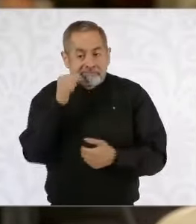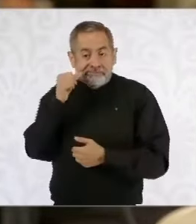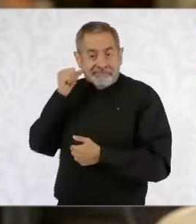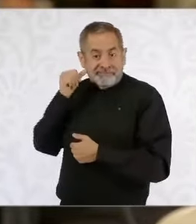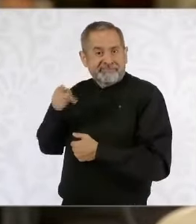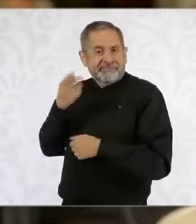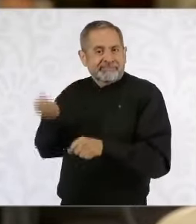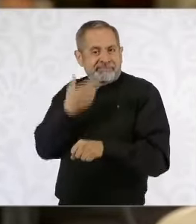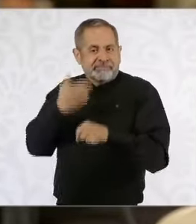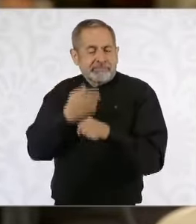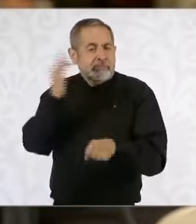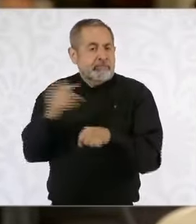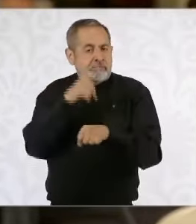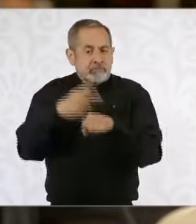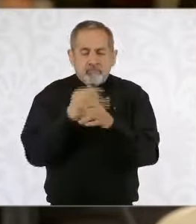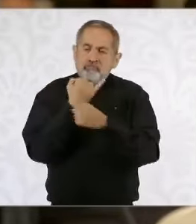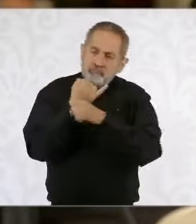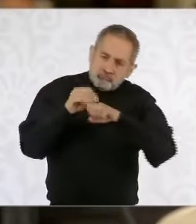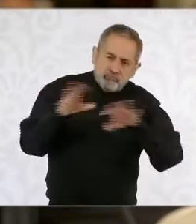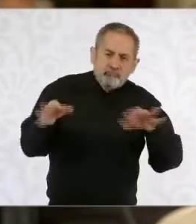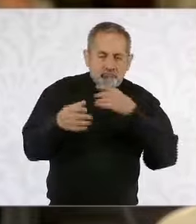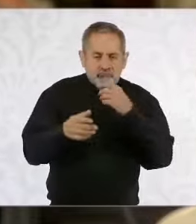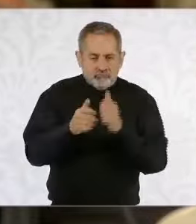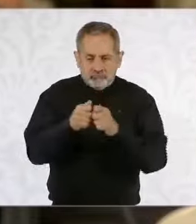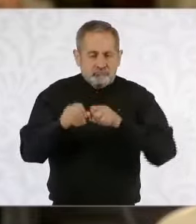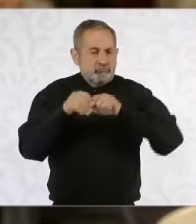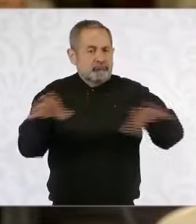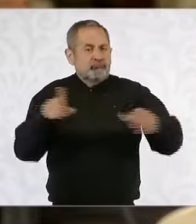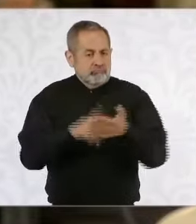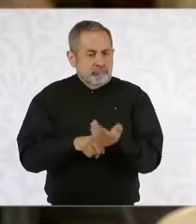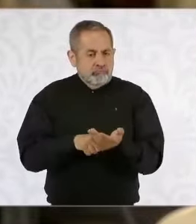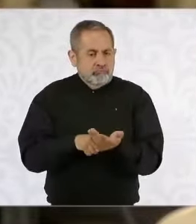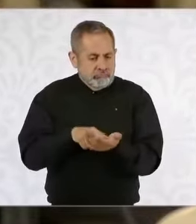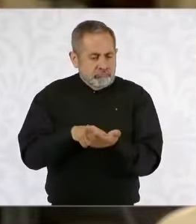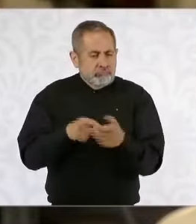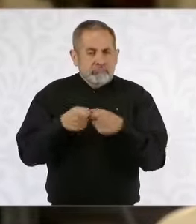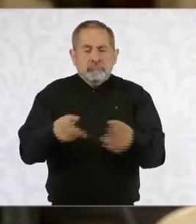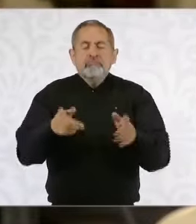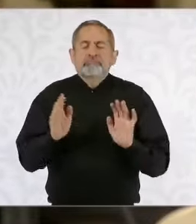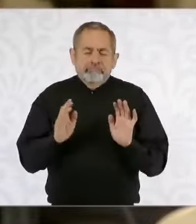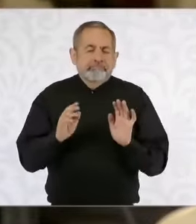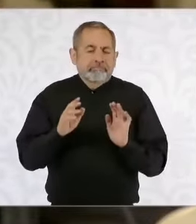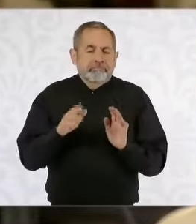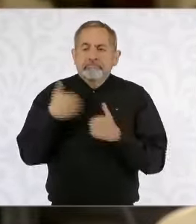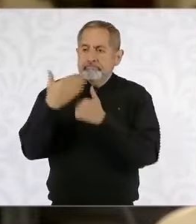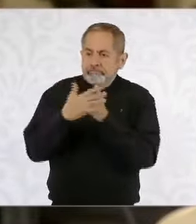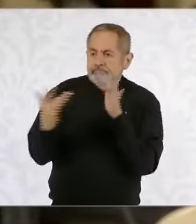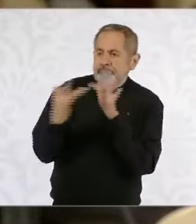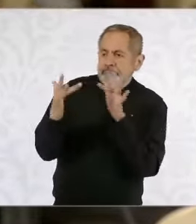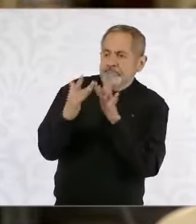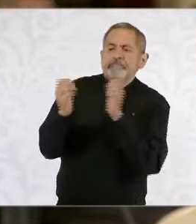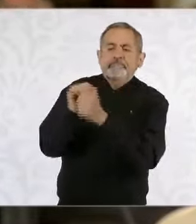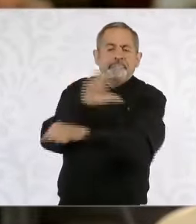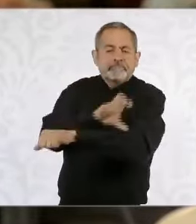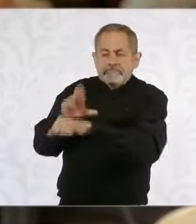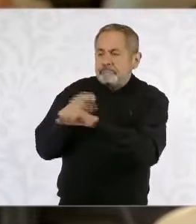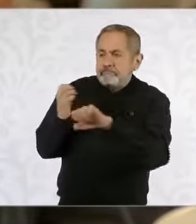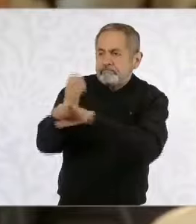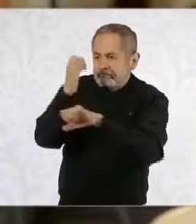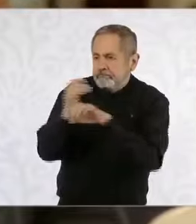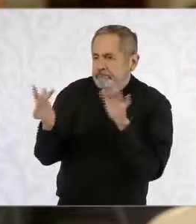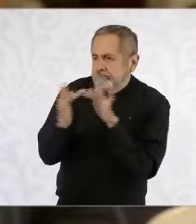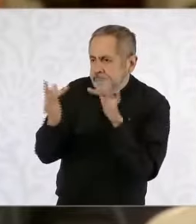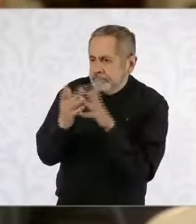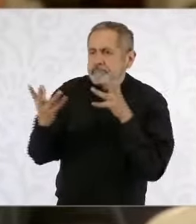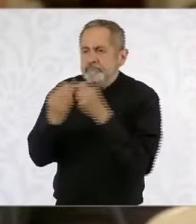secretario de Seguridad Federal informó mediante un mensaje en ex que se estaba en coordinación con autoridades estatales, pero ¿cuáles